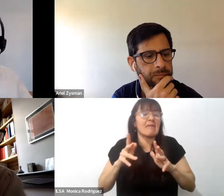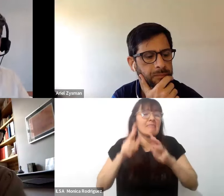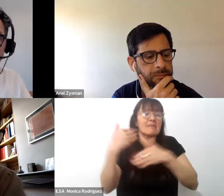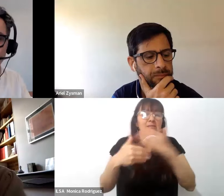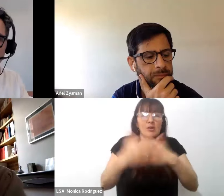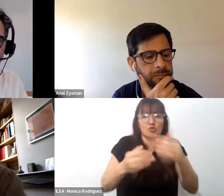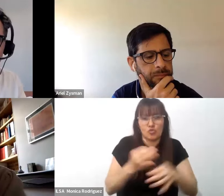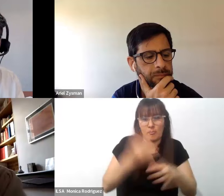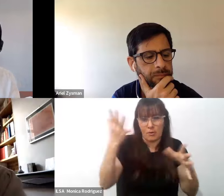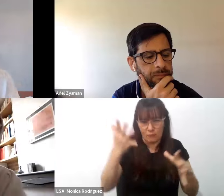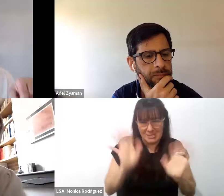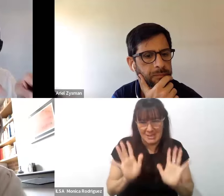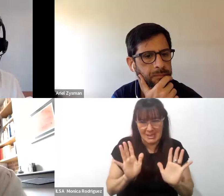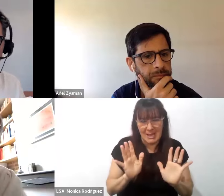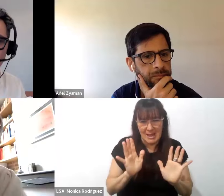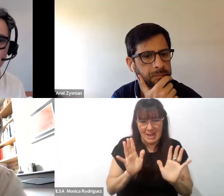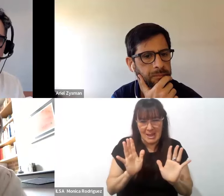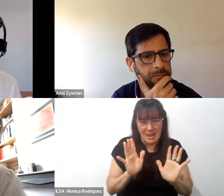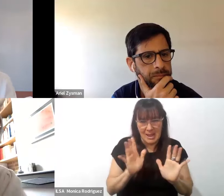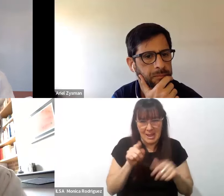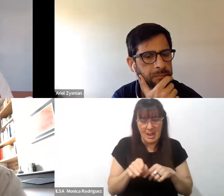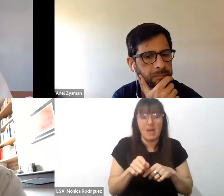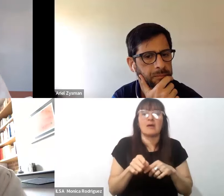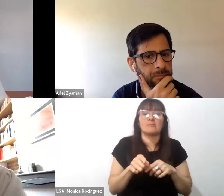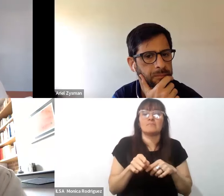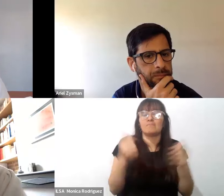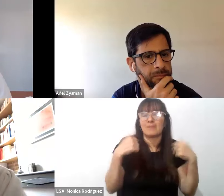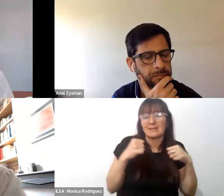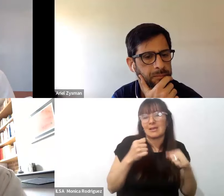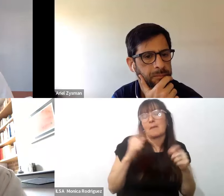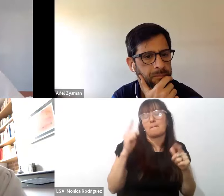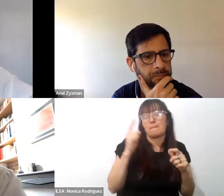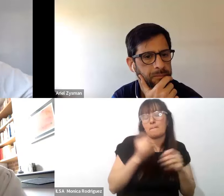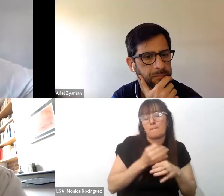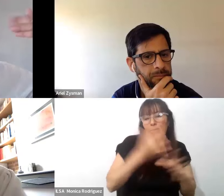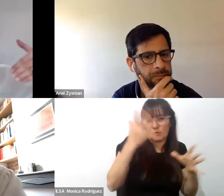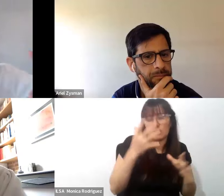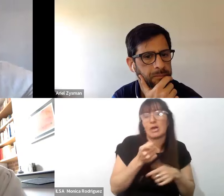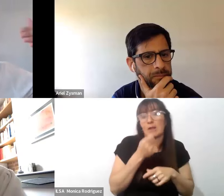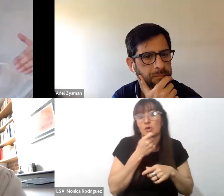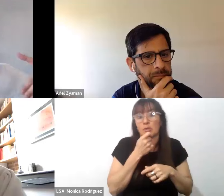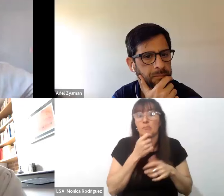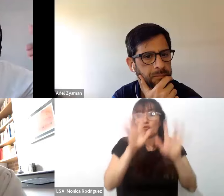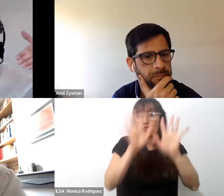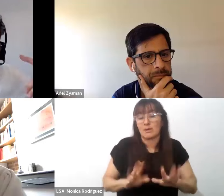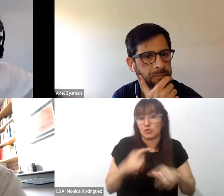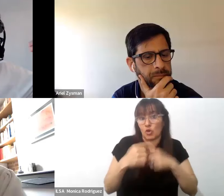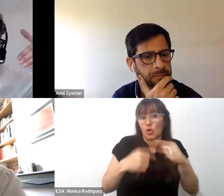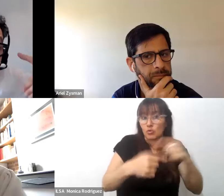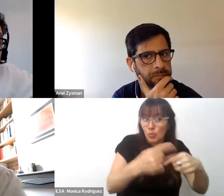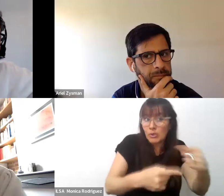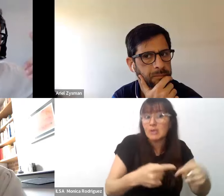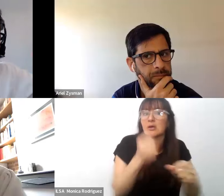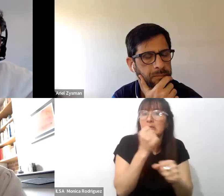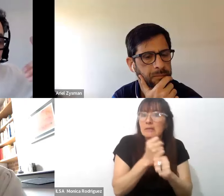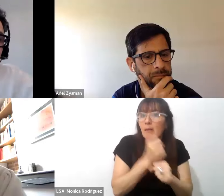inspirarían tanto la formación inicial en el campo de la práctica profesional como la formación continua que trabajaban o